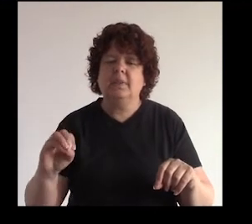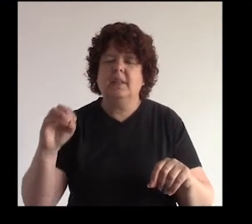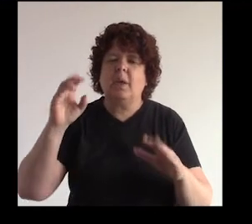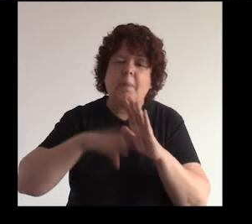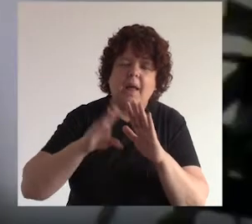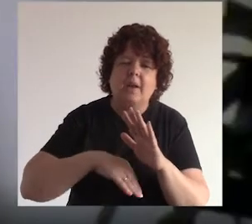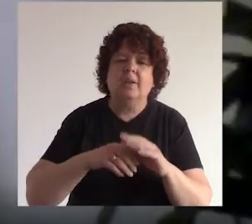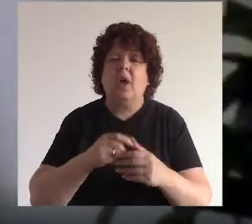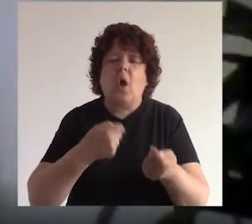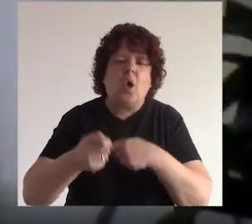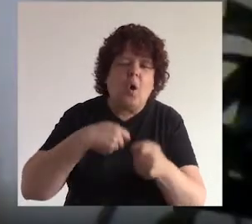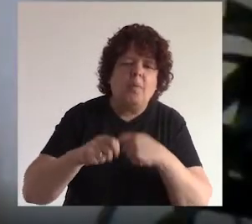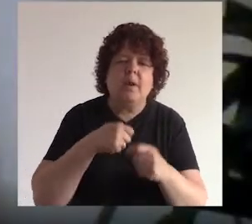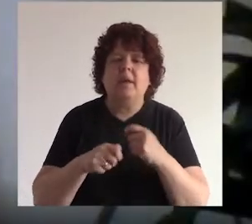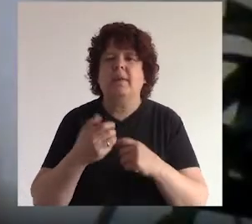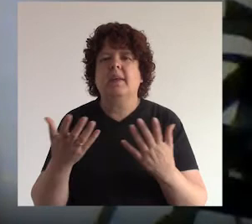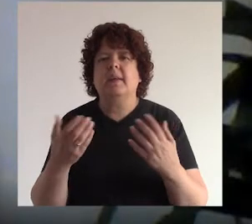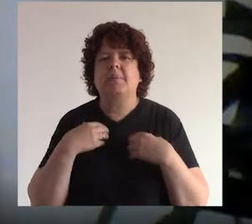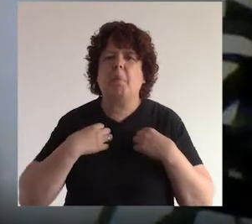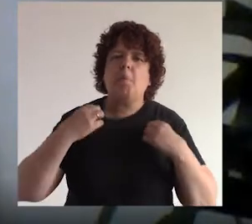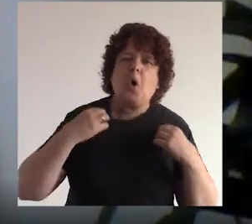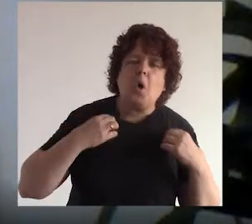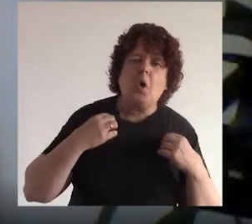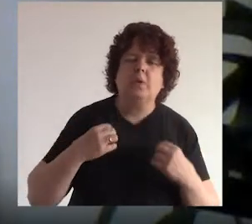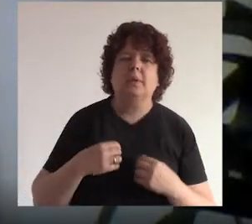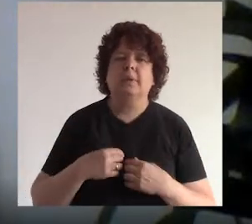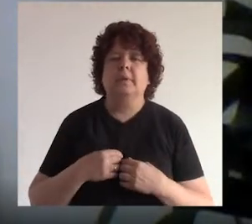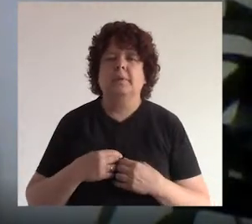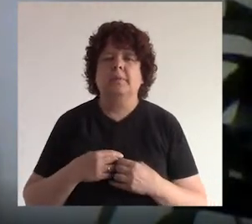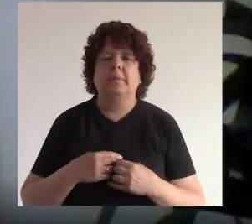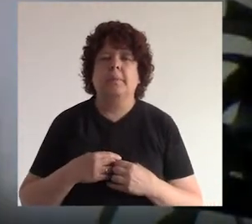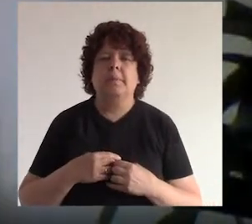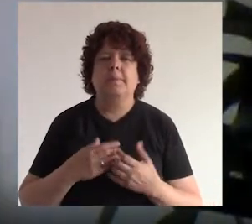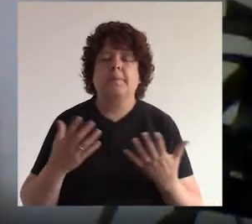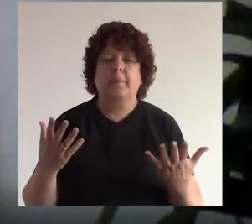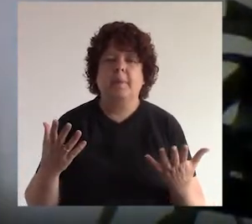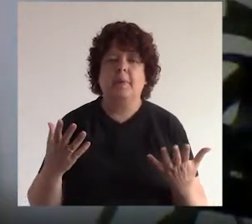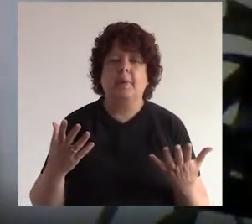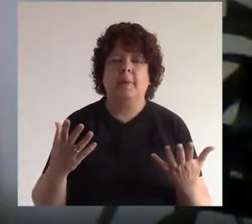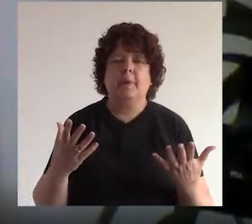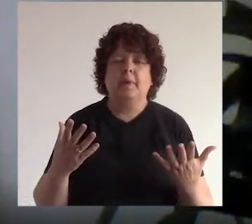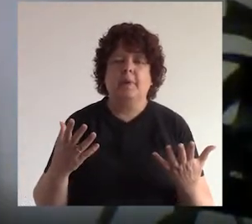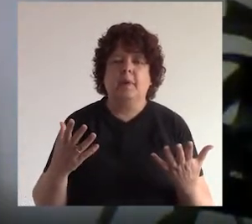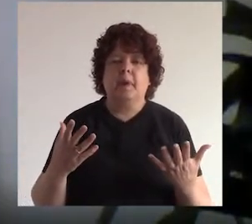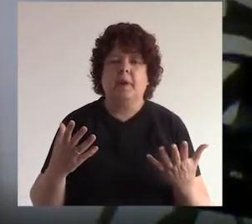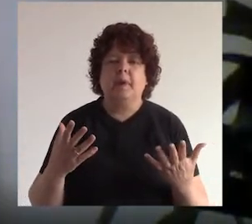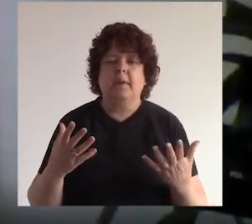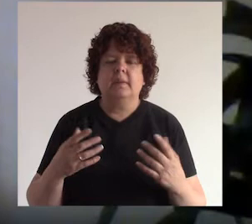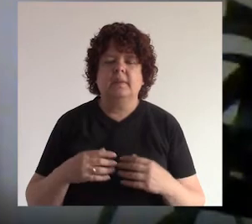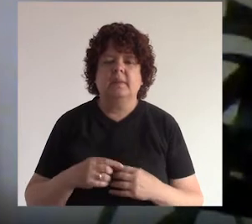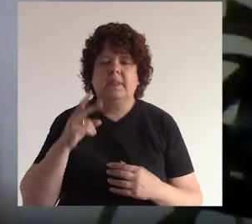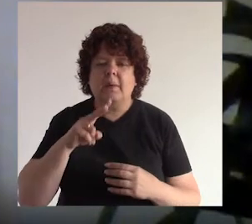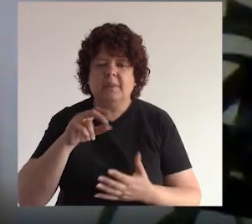% de descuento compre mis no sé mis polos pues bien retomamos el tema entonces